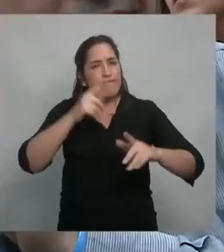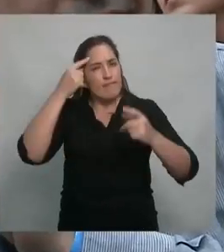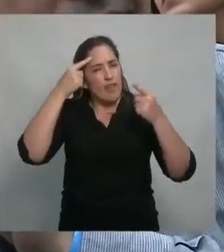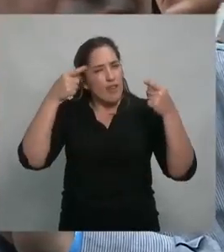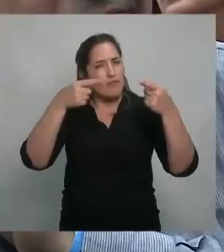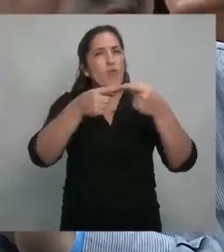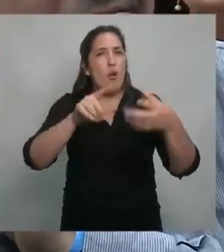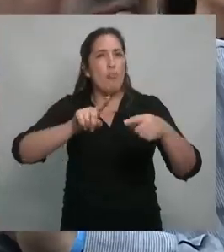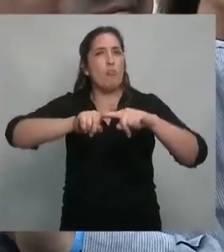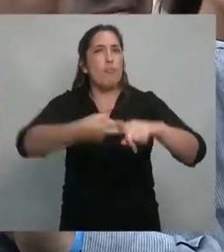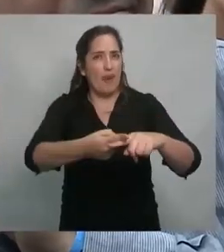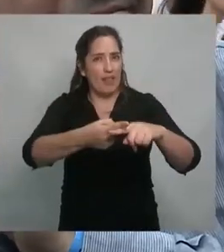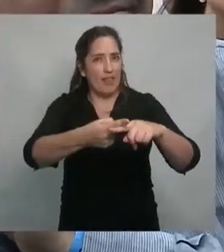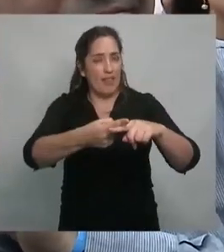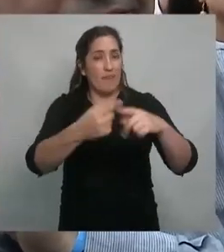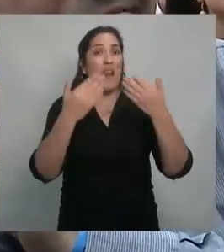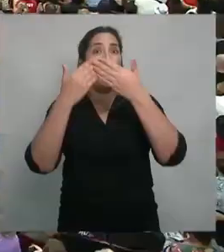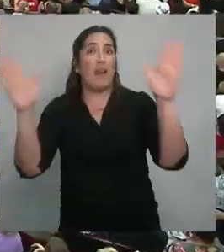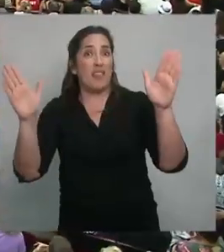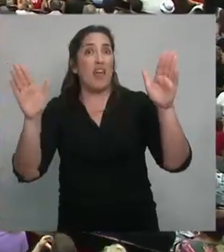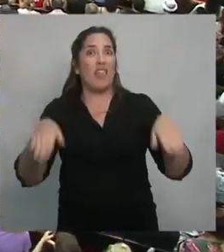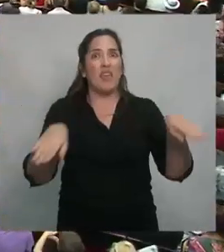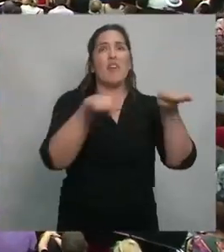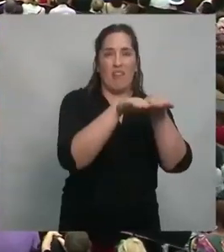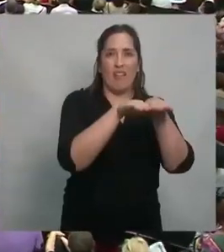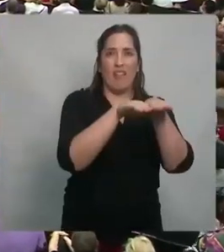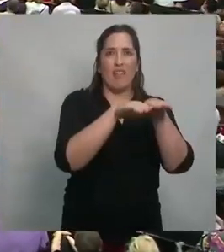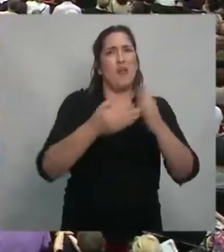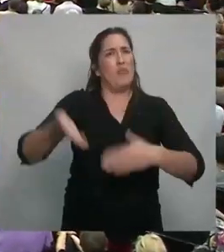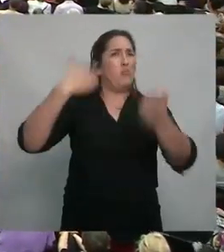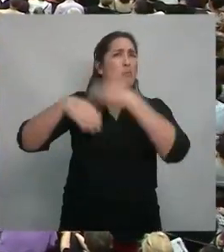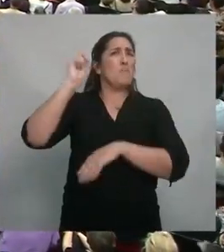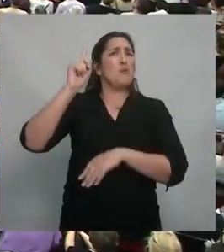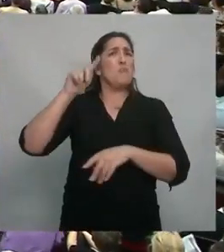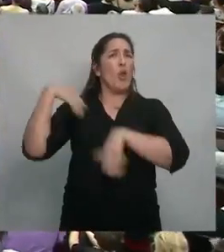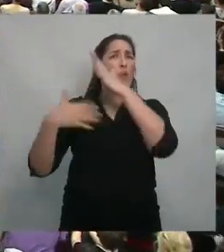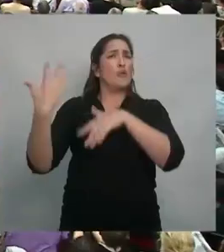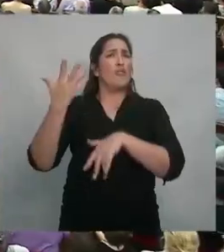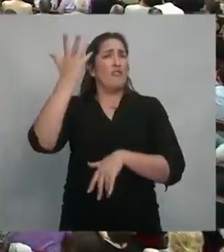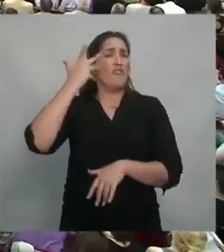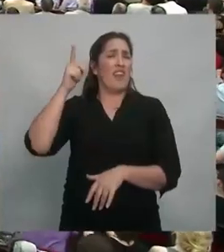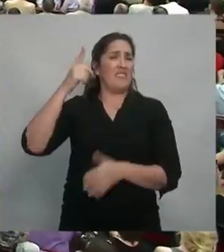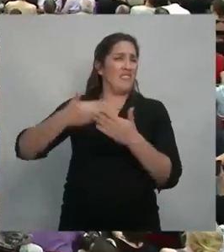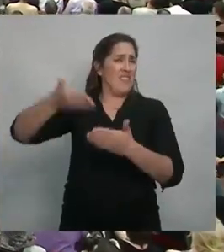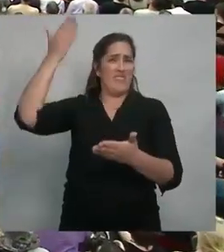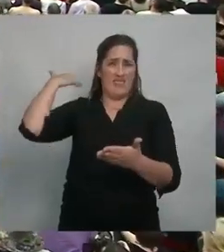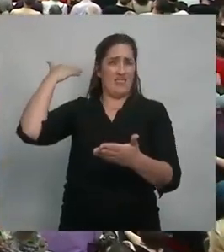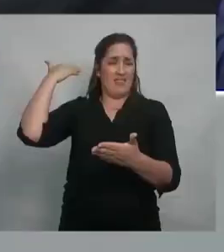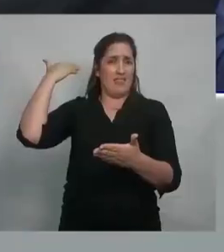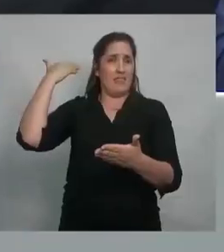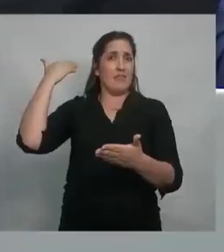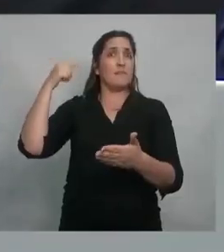libertad fueron construcciones políticas de la Revolución Francesa de 1189. La igualdad no es